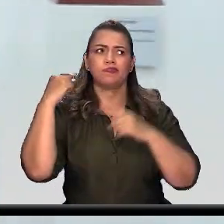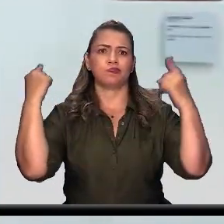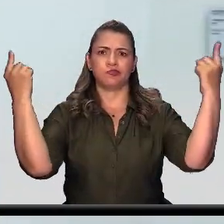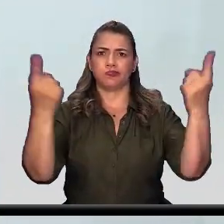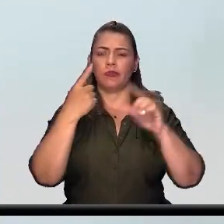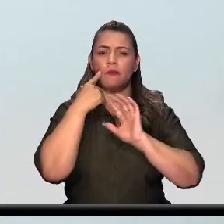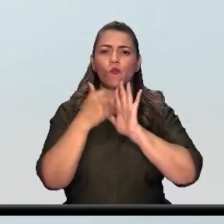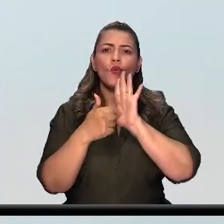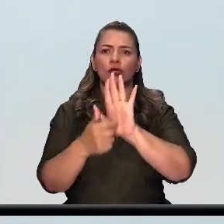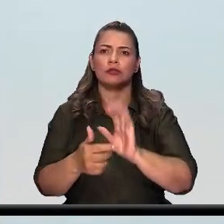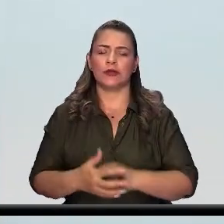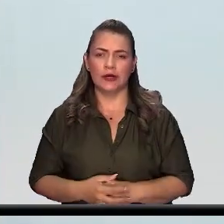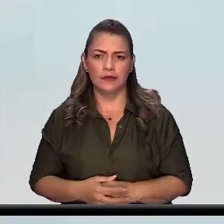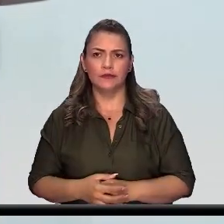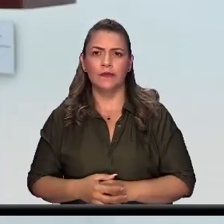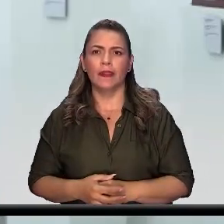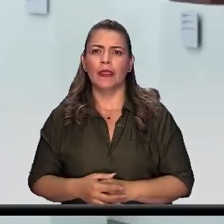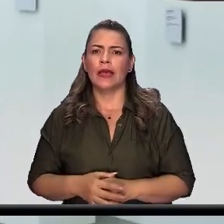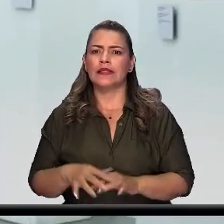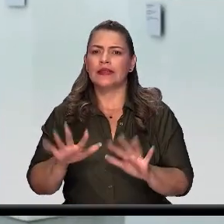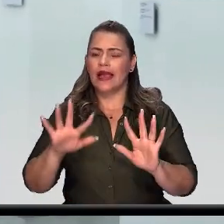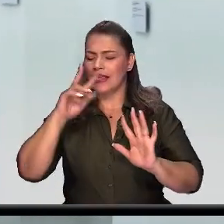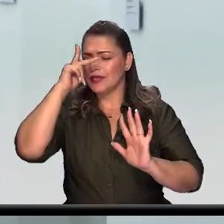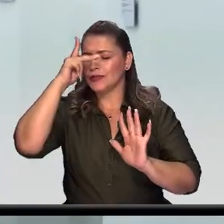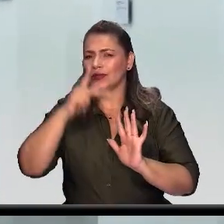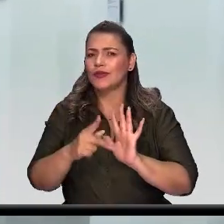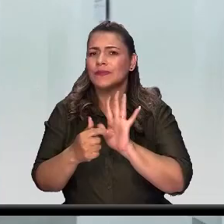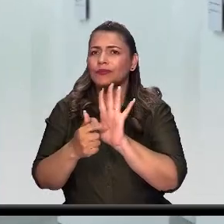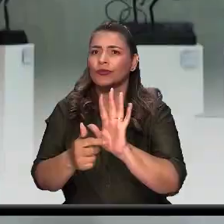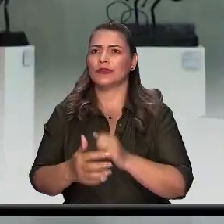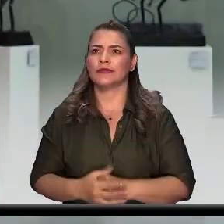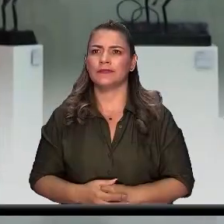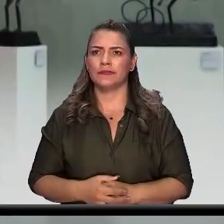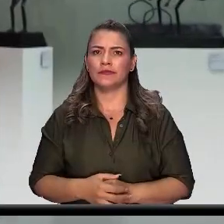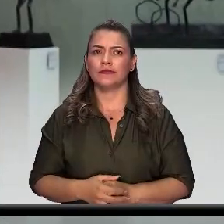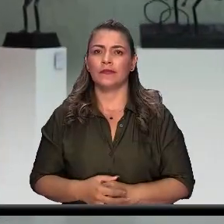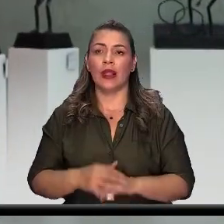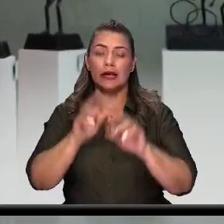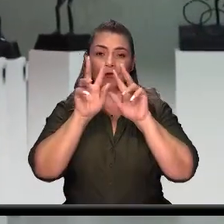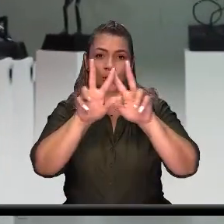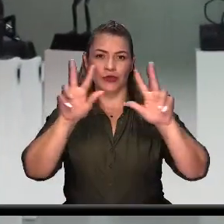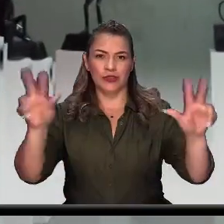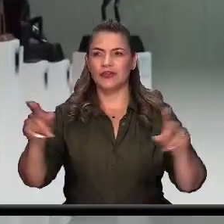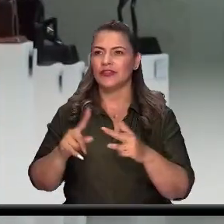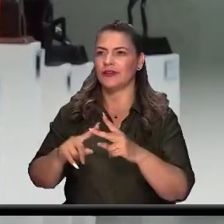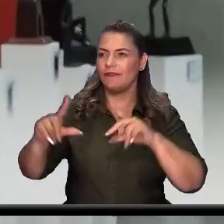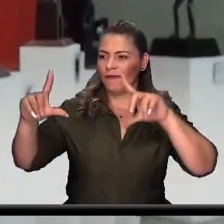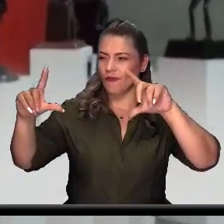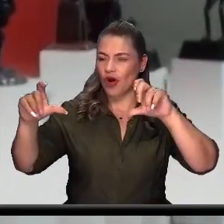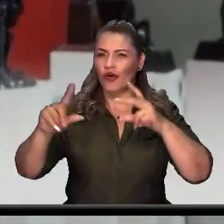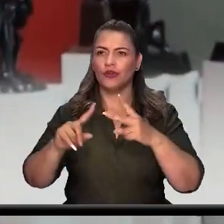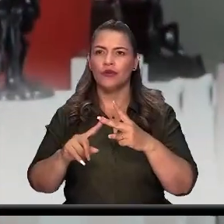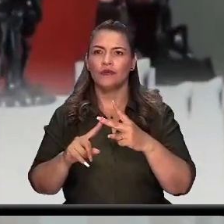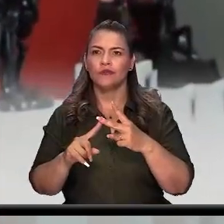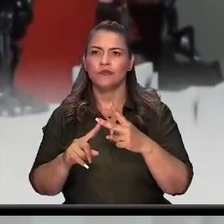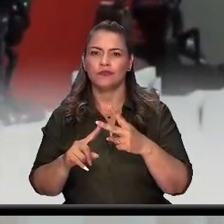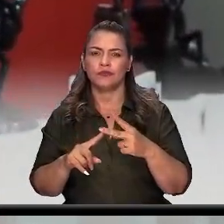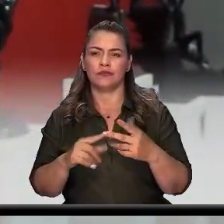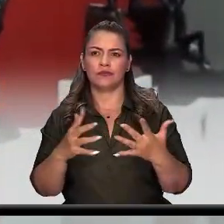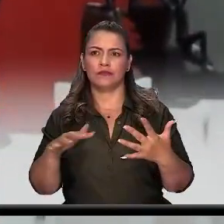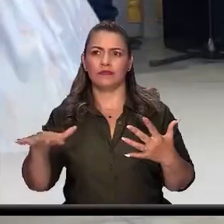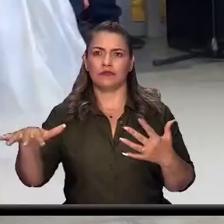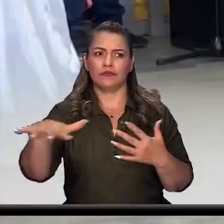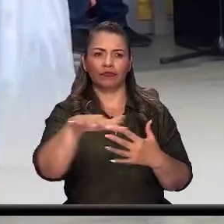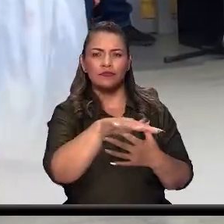nos visitan un pedacito de nuestra historia. Van a hallar exposiciones de fotografía, no solamente las salas que ya